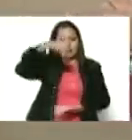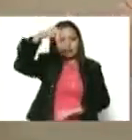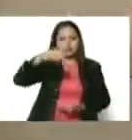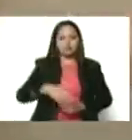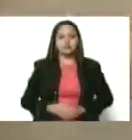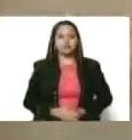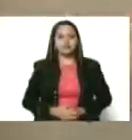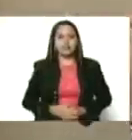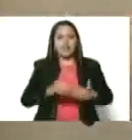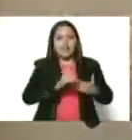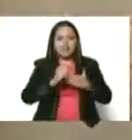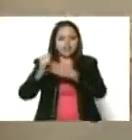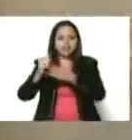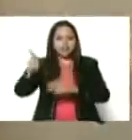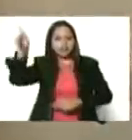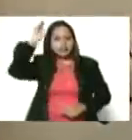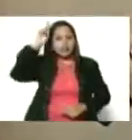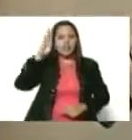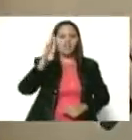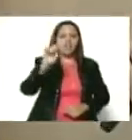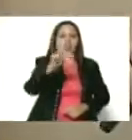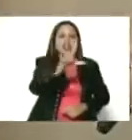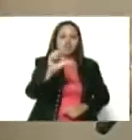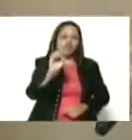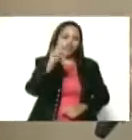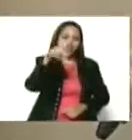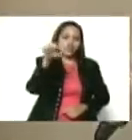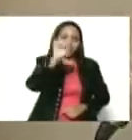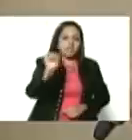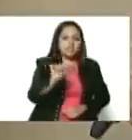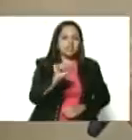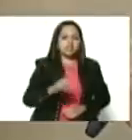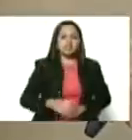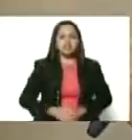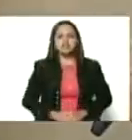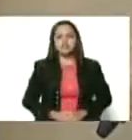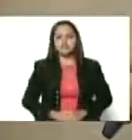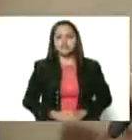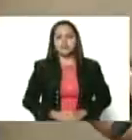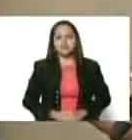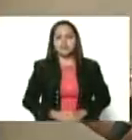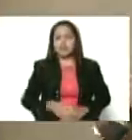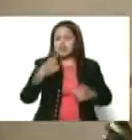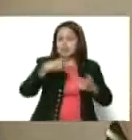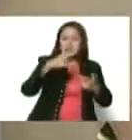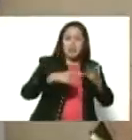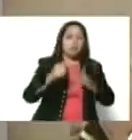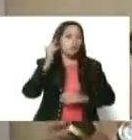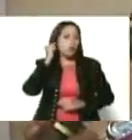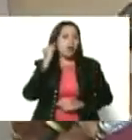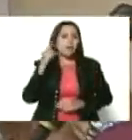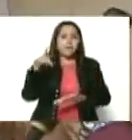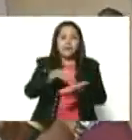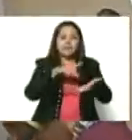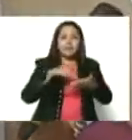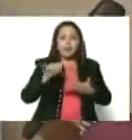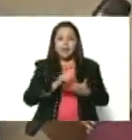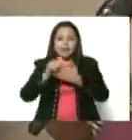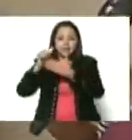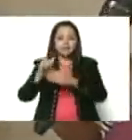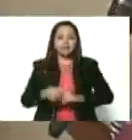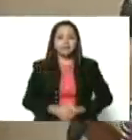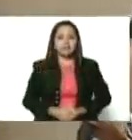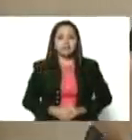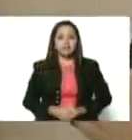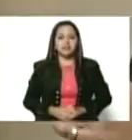lideresa de los indígenas gallones y camagos. Como muchas mujeres de su etnia, Ana Soto